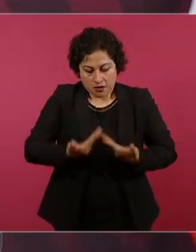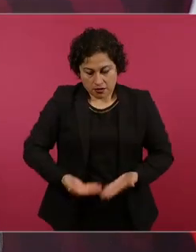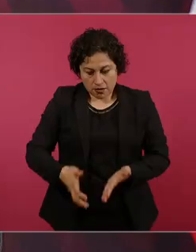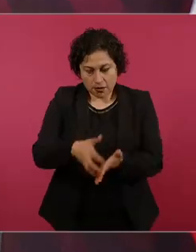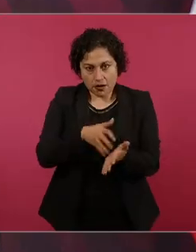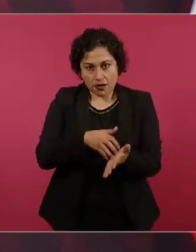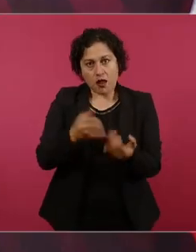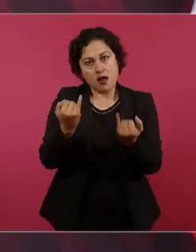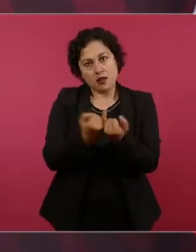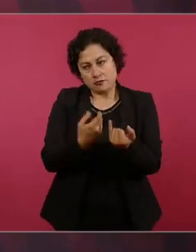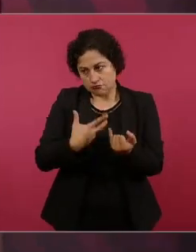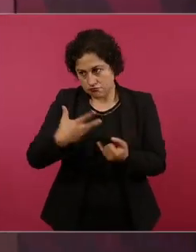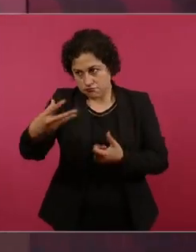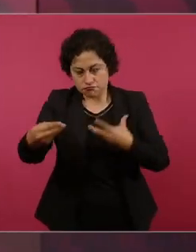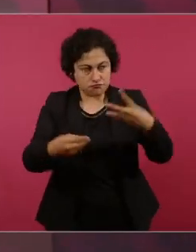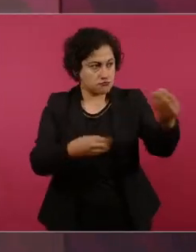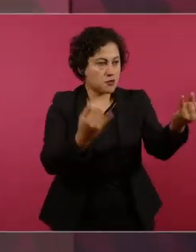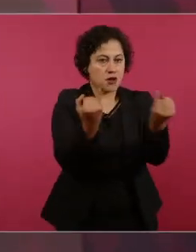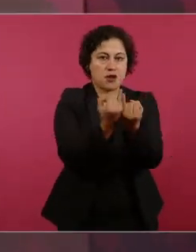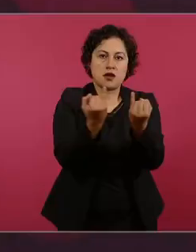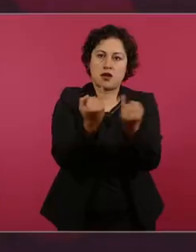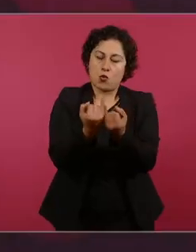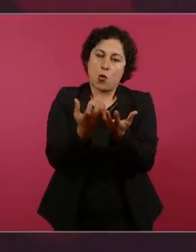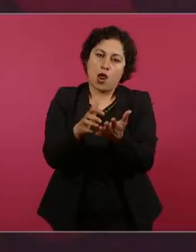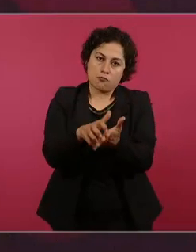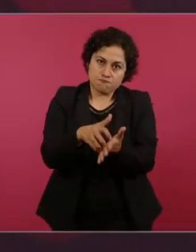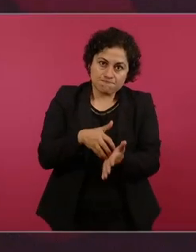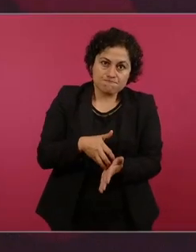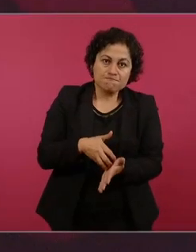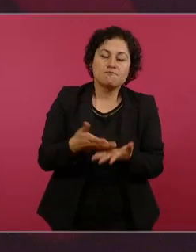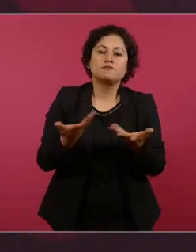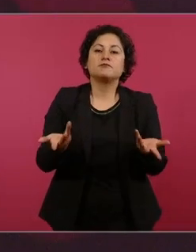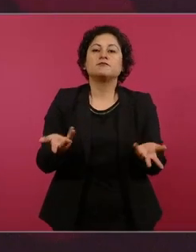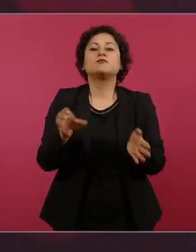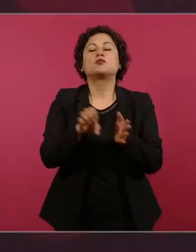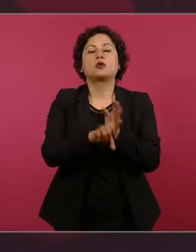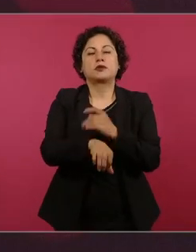imagínense un consumista